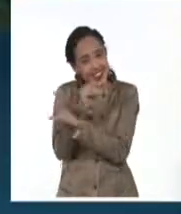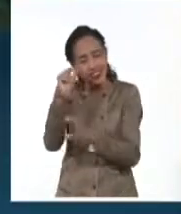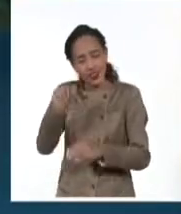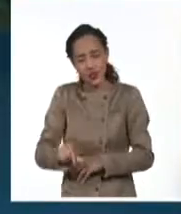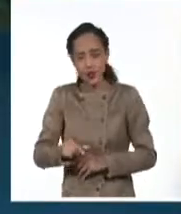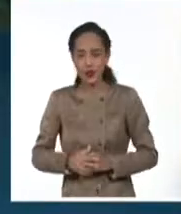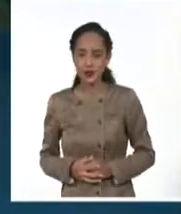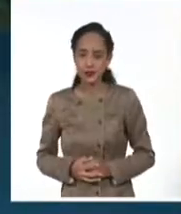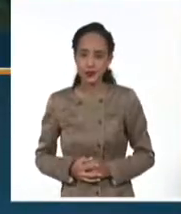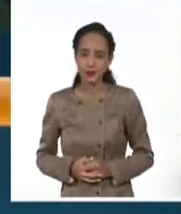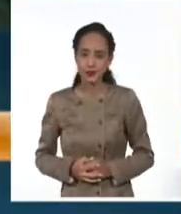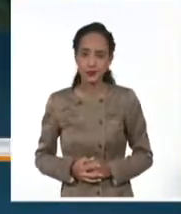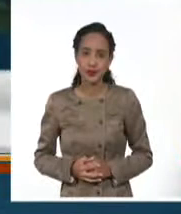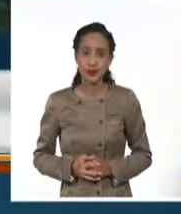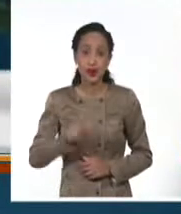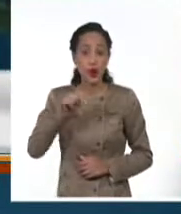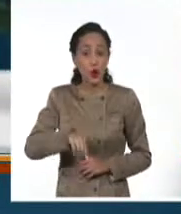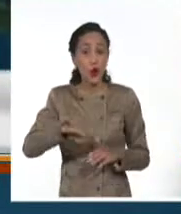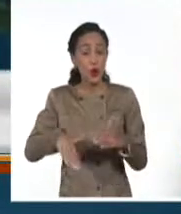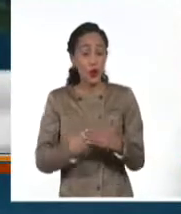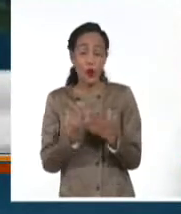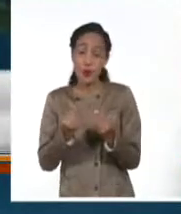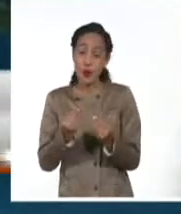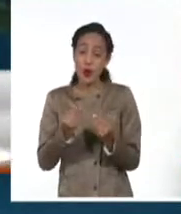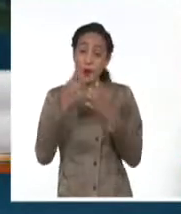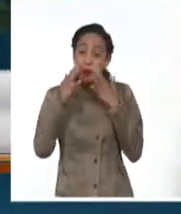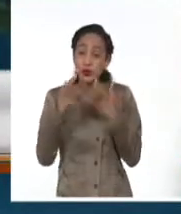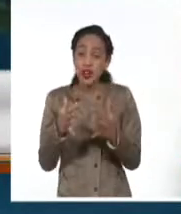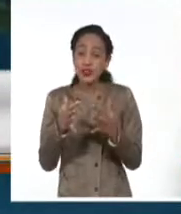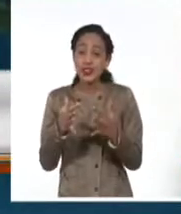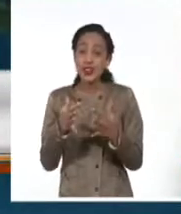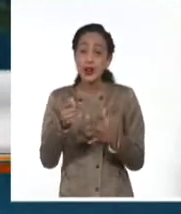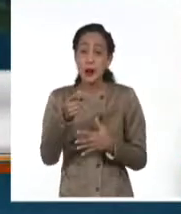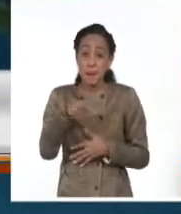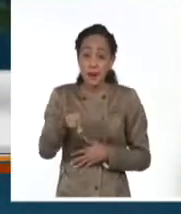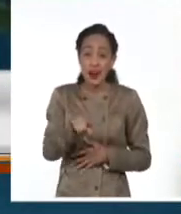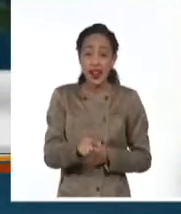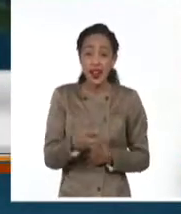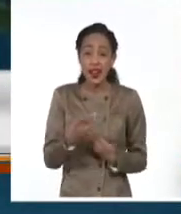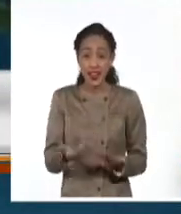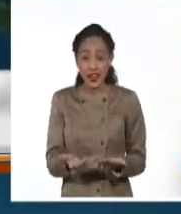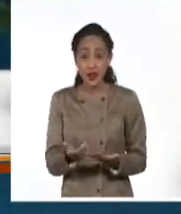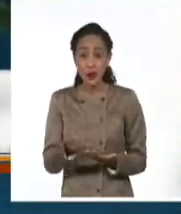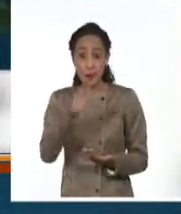Es un día muy importante para ellos, en caso particular del muchacho.